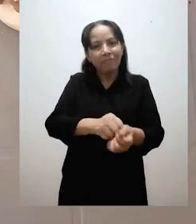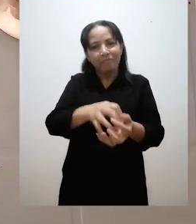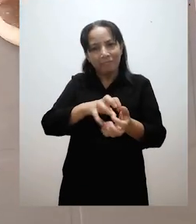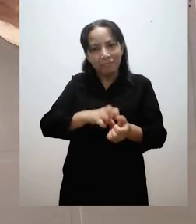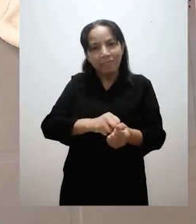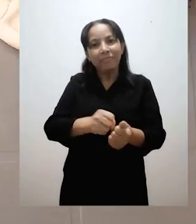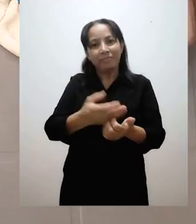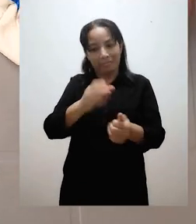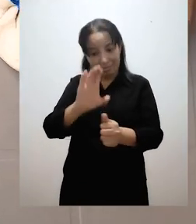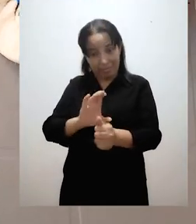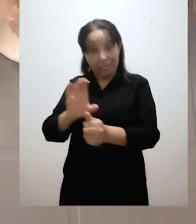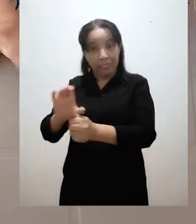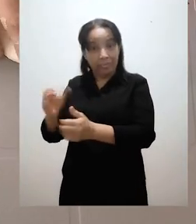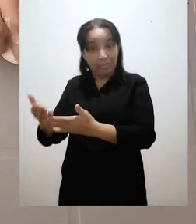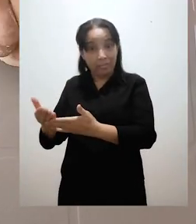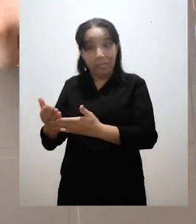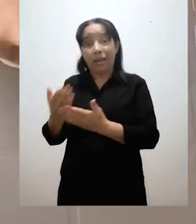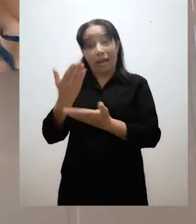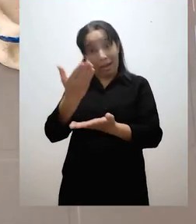un adulto.